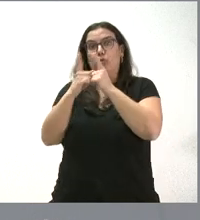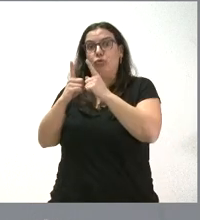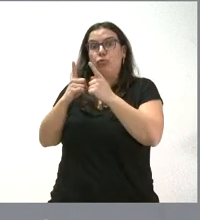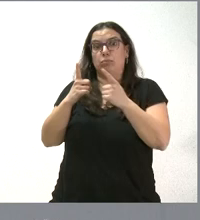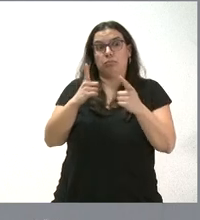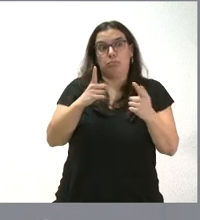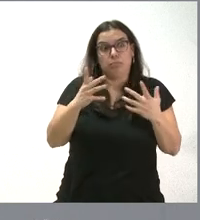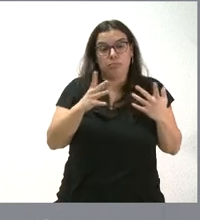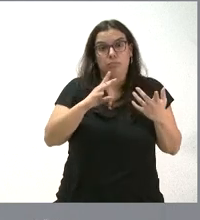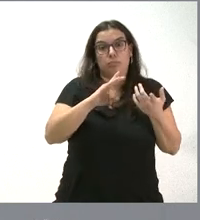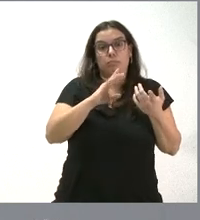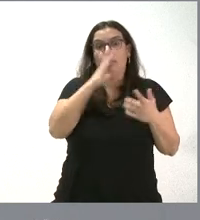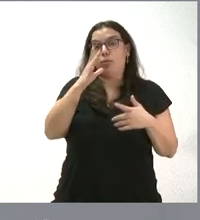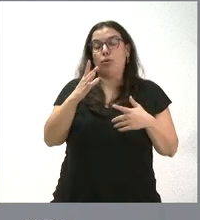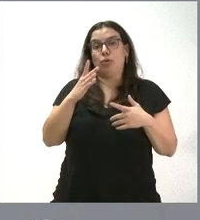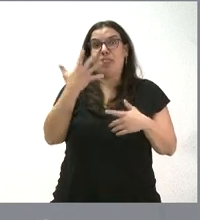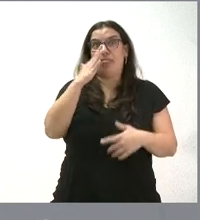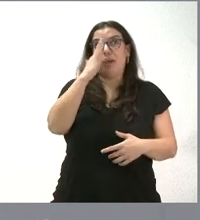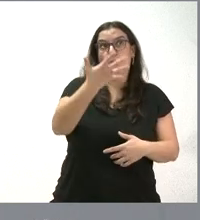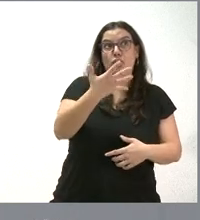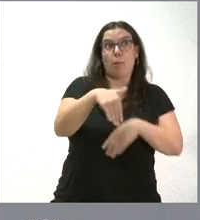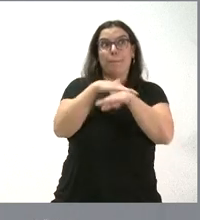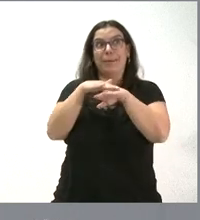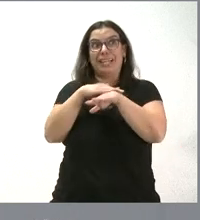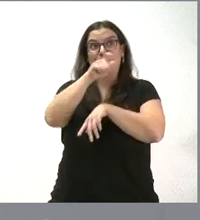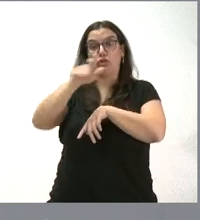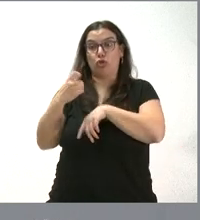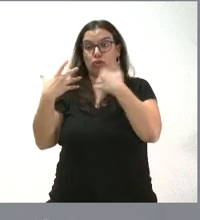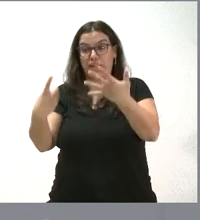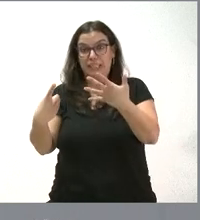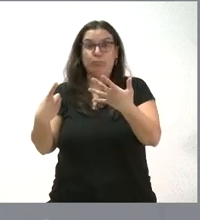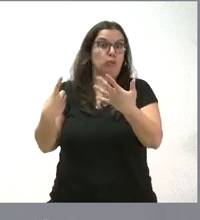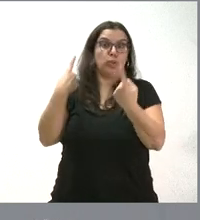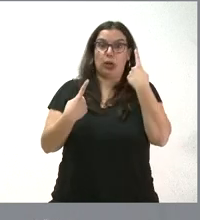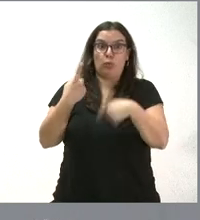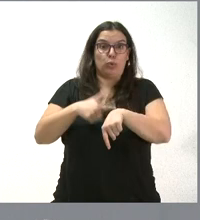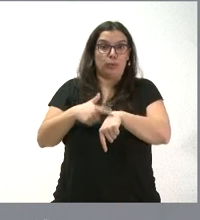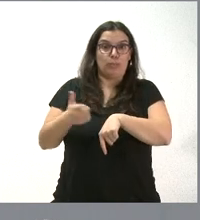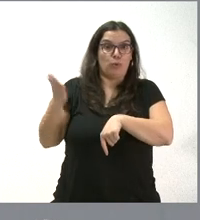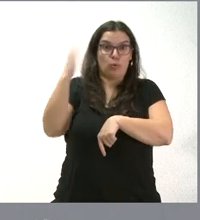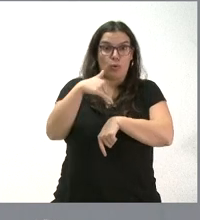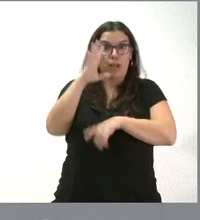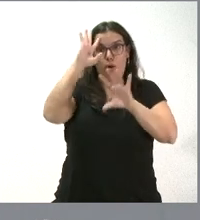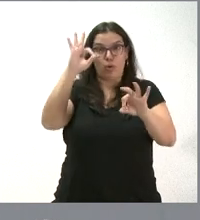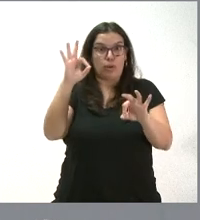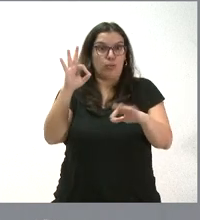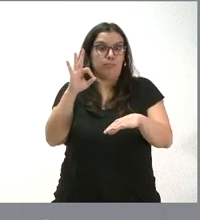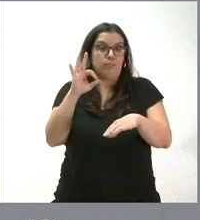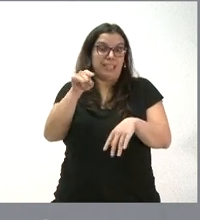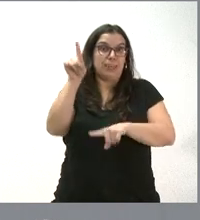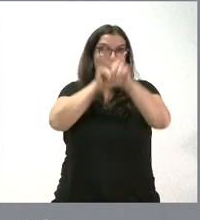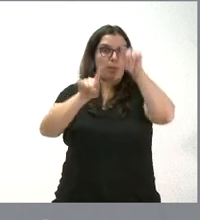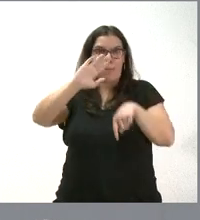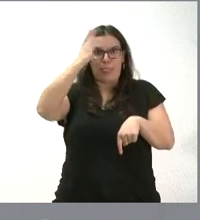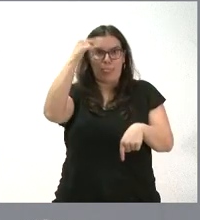porque seis ministros en cinco años lógicamente ha hecho que algunos de ellos no han tenido el tiempo suficiente para abordar este problema, que era el principal problema y